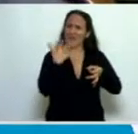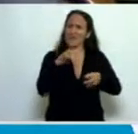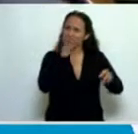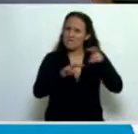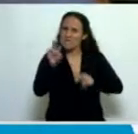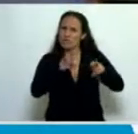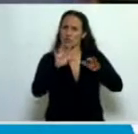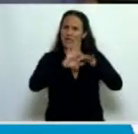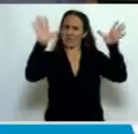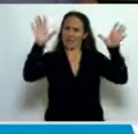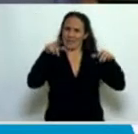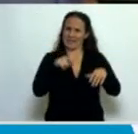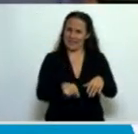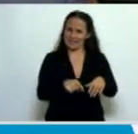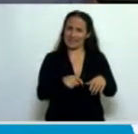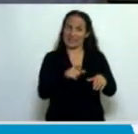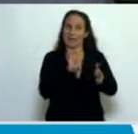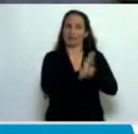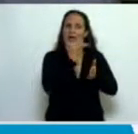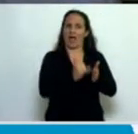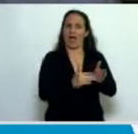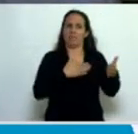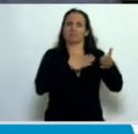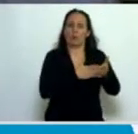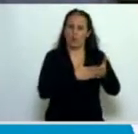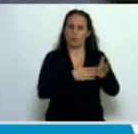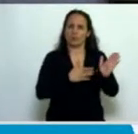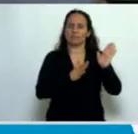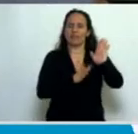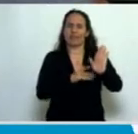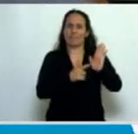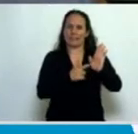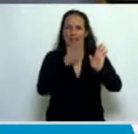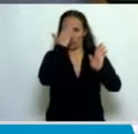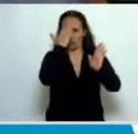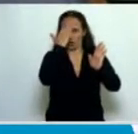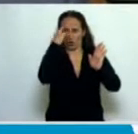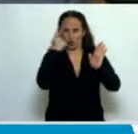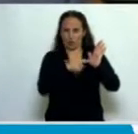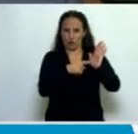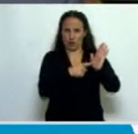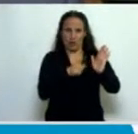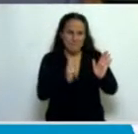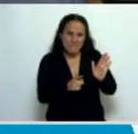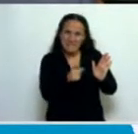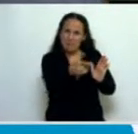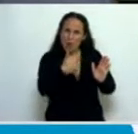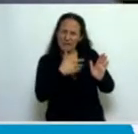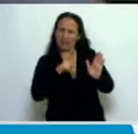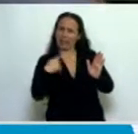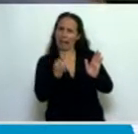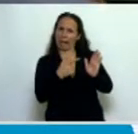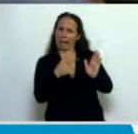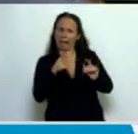tropezar con esos límites constitucionales, ahora pretenden imponer esos límites al propio Congreso y sin las exigencias